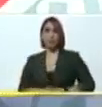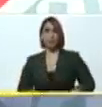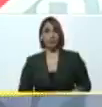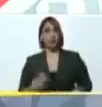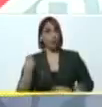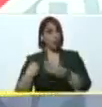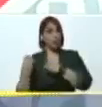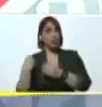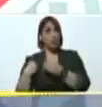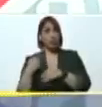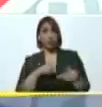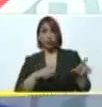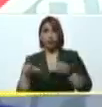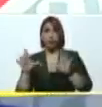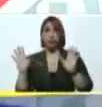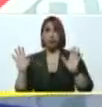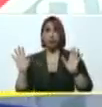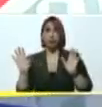avisas cuando estemos listos.